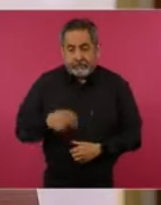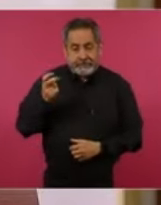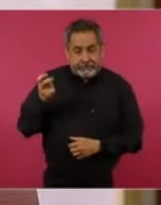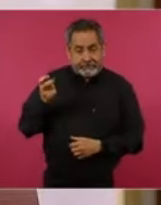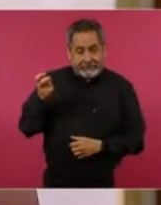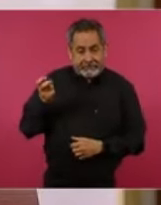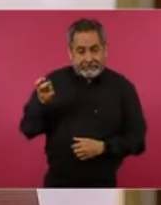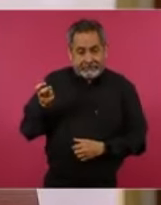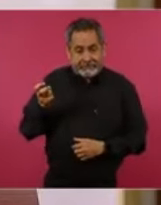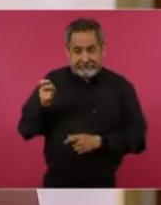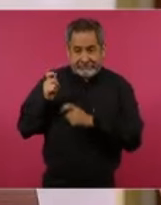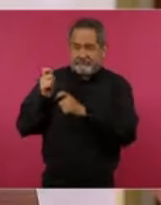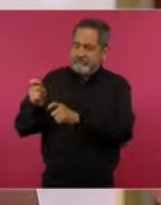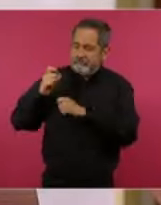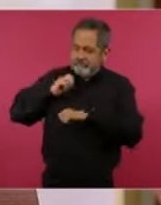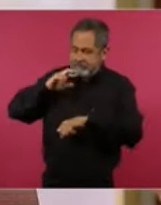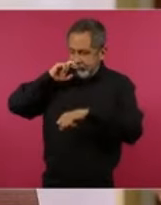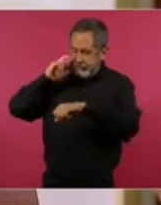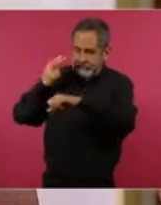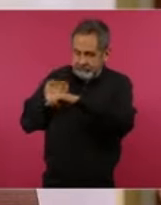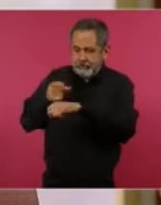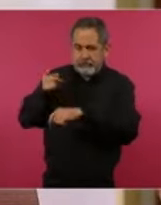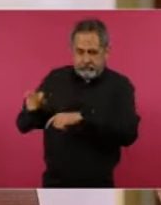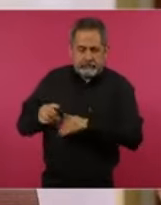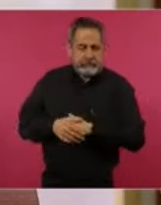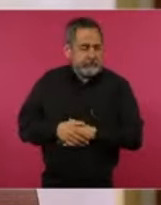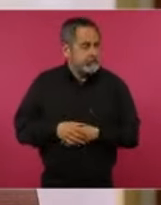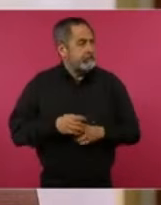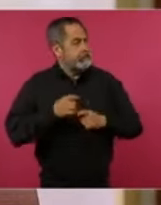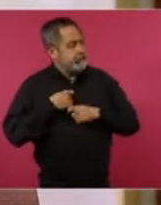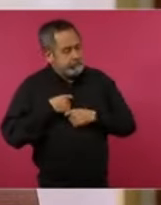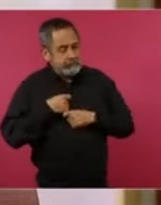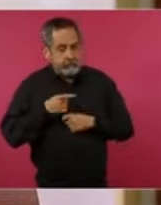es importantísimo.